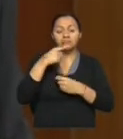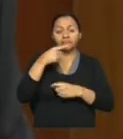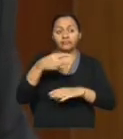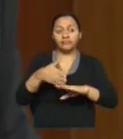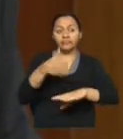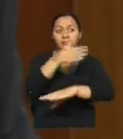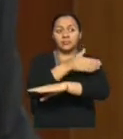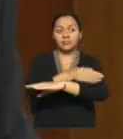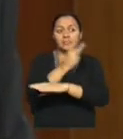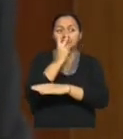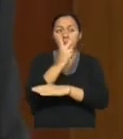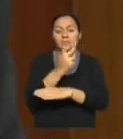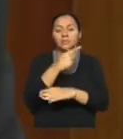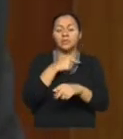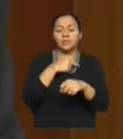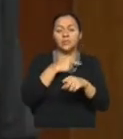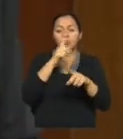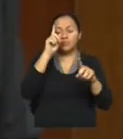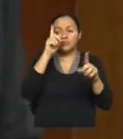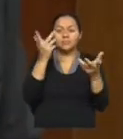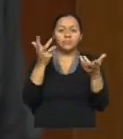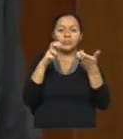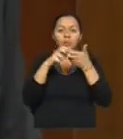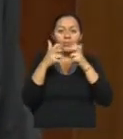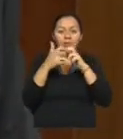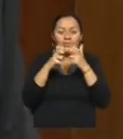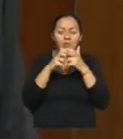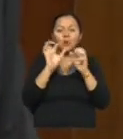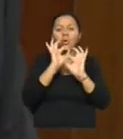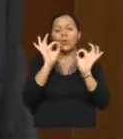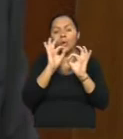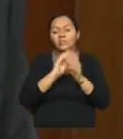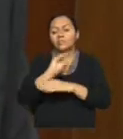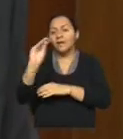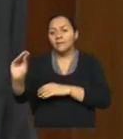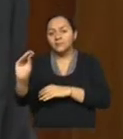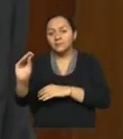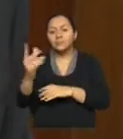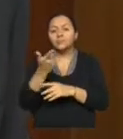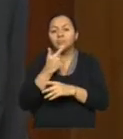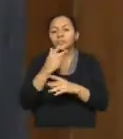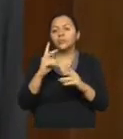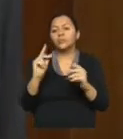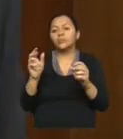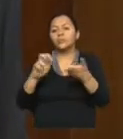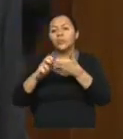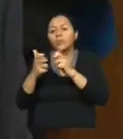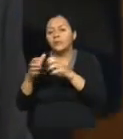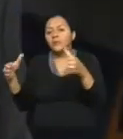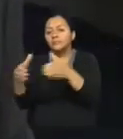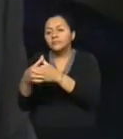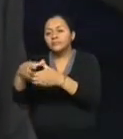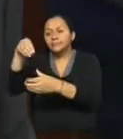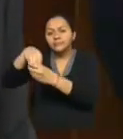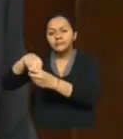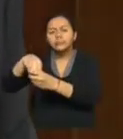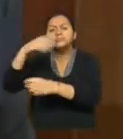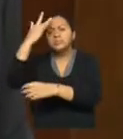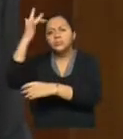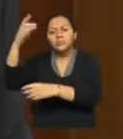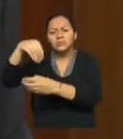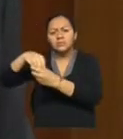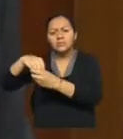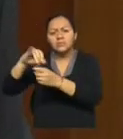por concusión, una instrucción fiscal por asociación ilícita y una